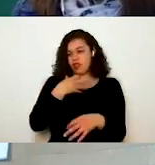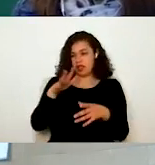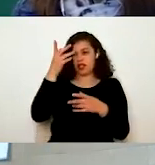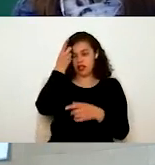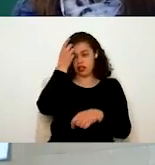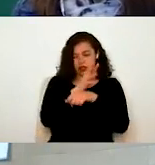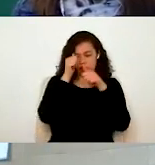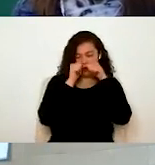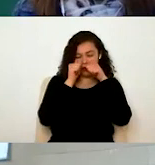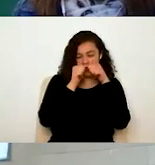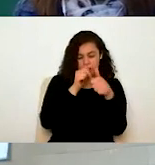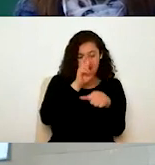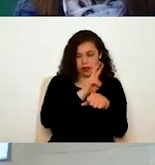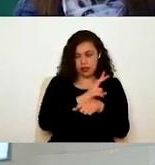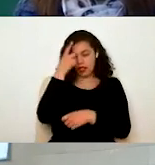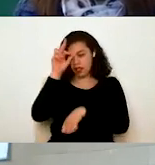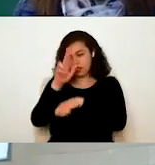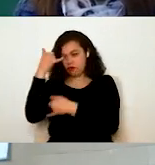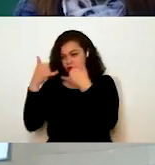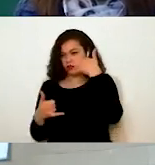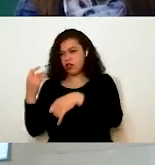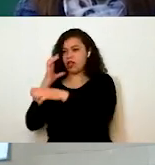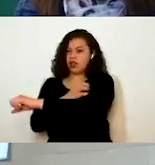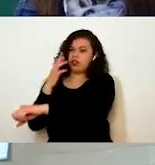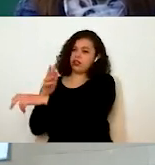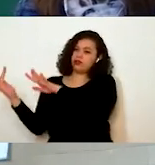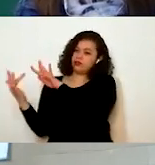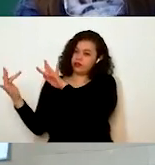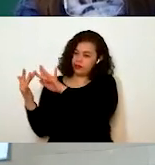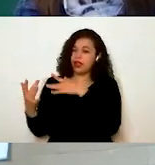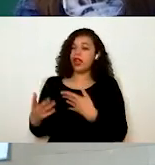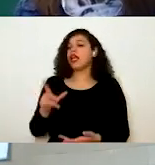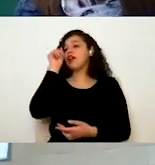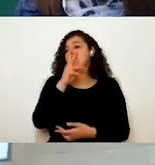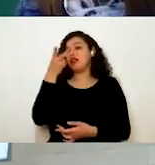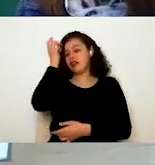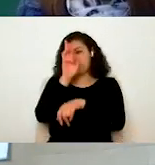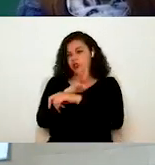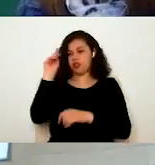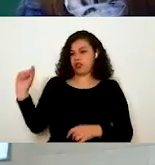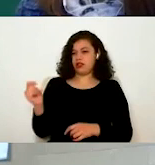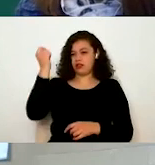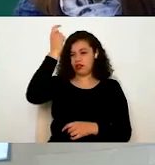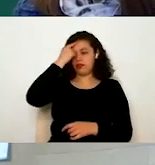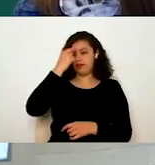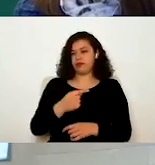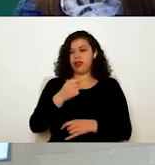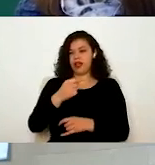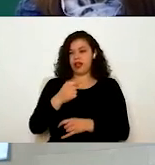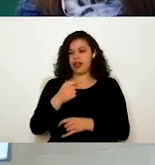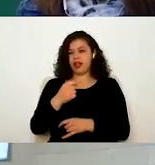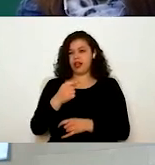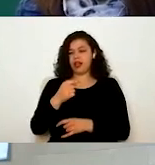supervisión, en la dirección jurídica, en la coordinación de vinculación y en la dirección de tecnologías para hacer las canalizaciones